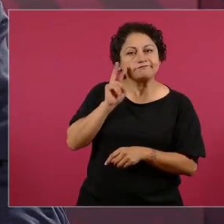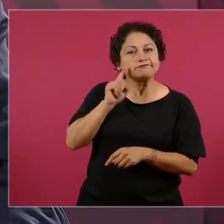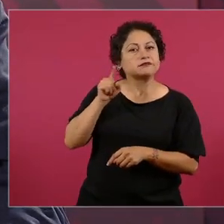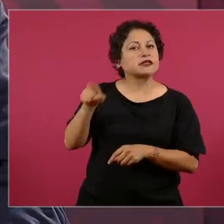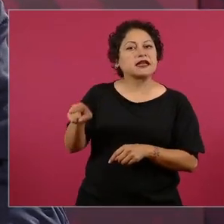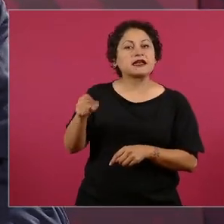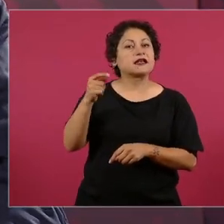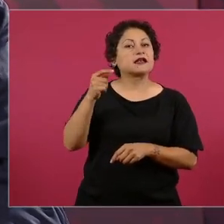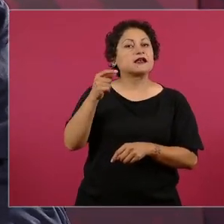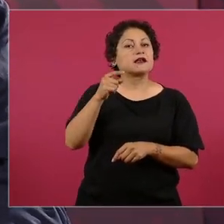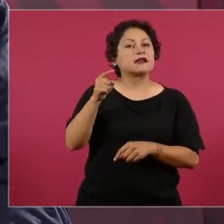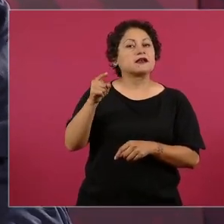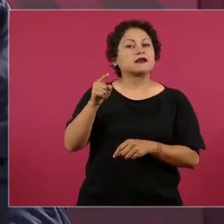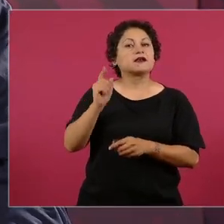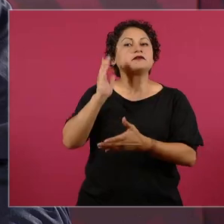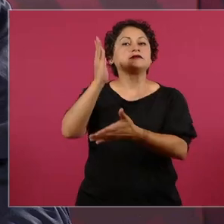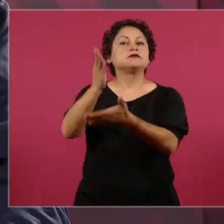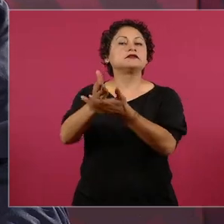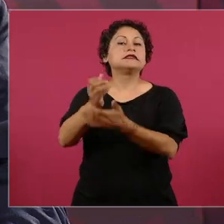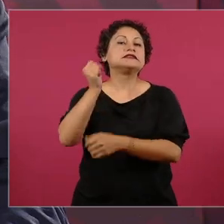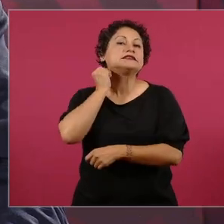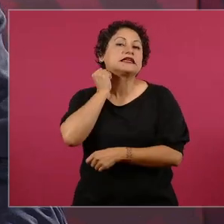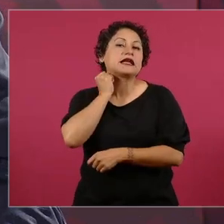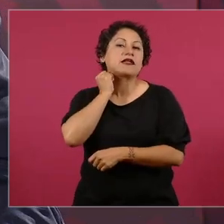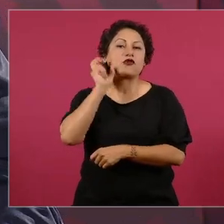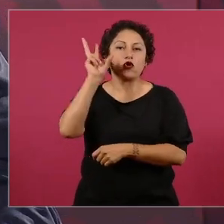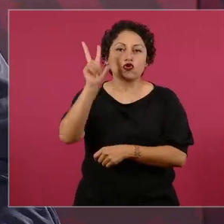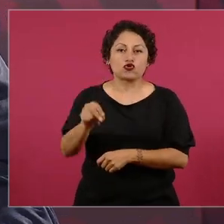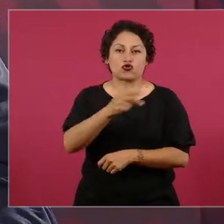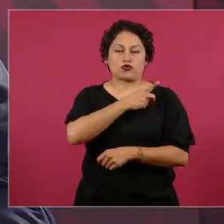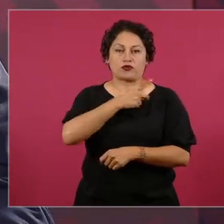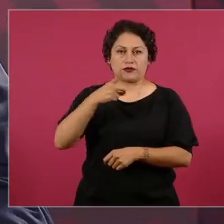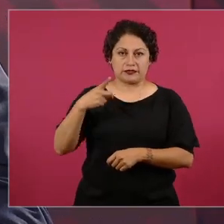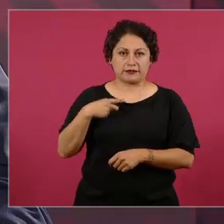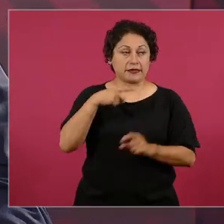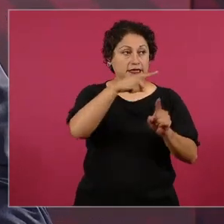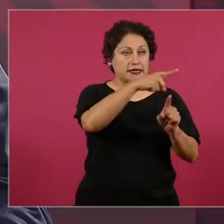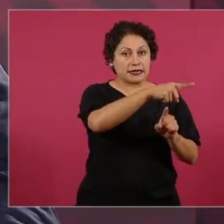o no quieren que llegue a ser senador.